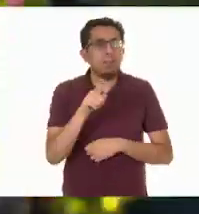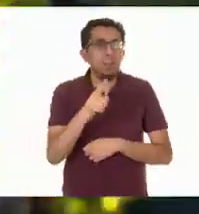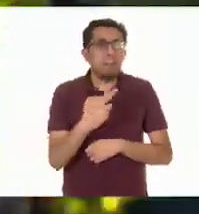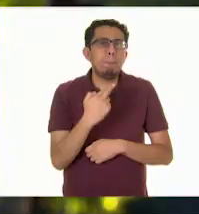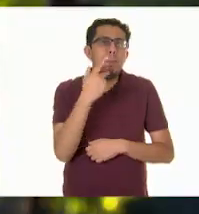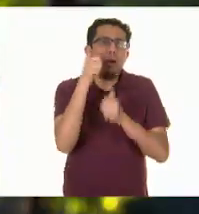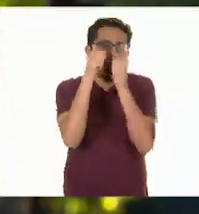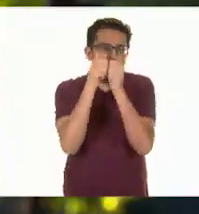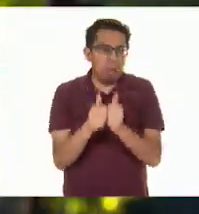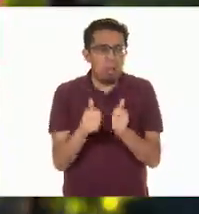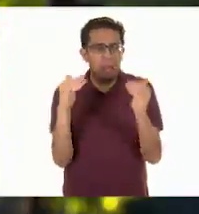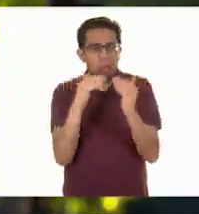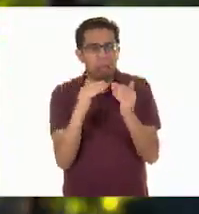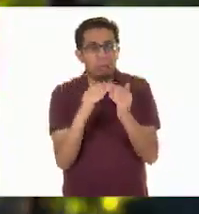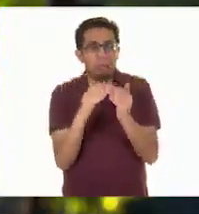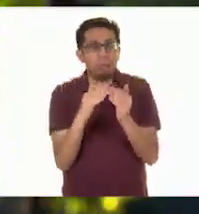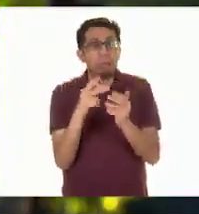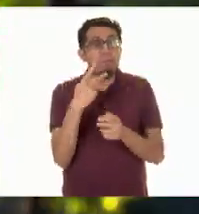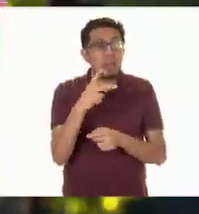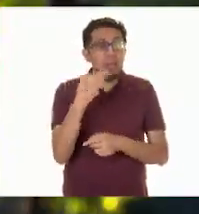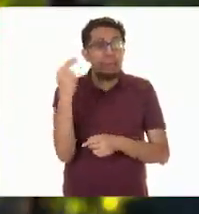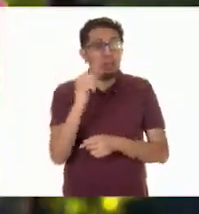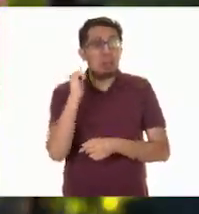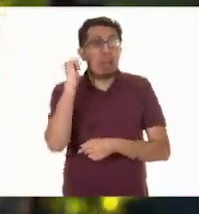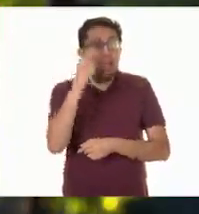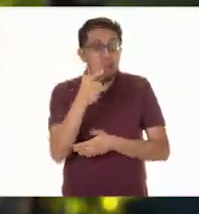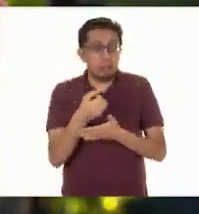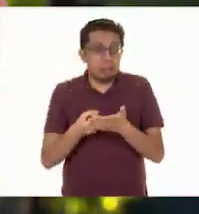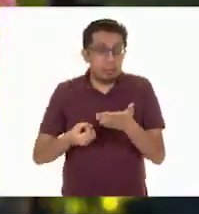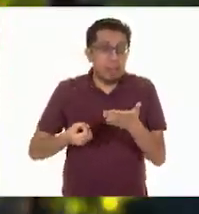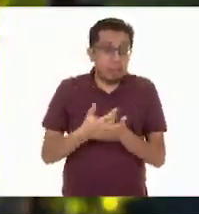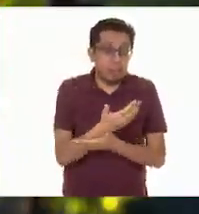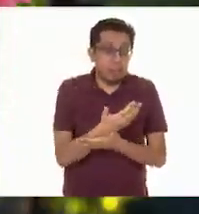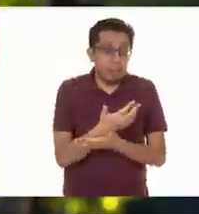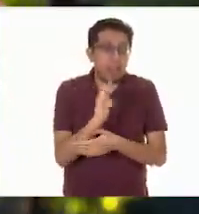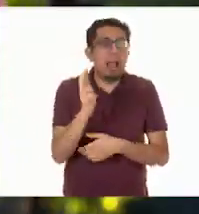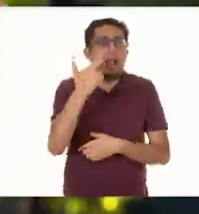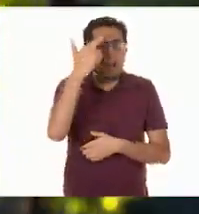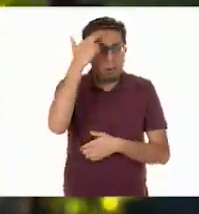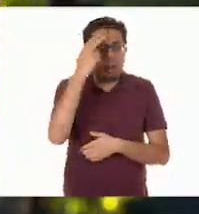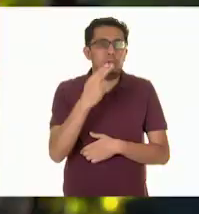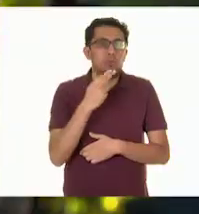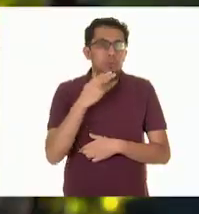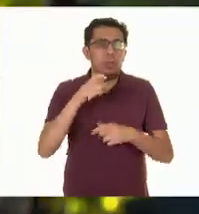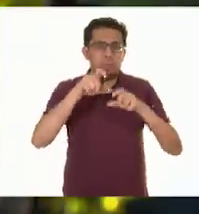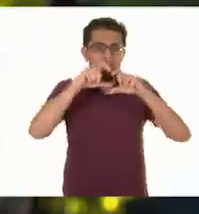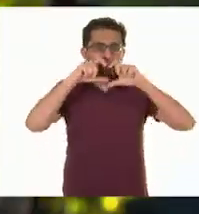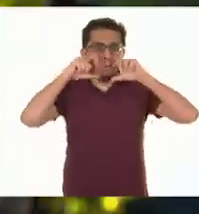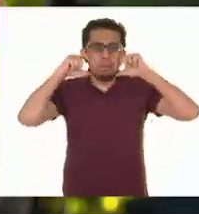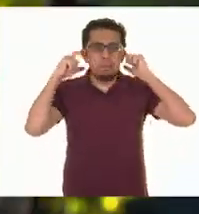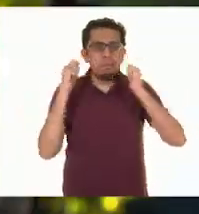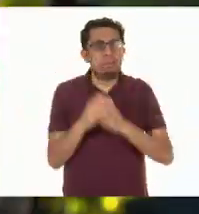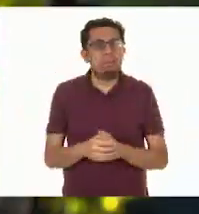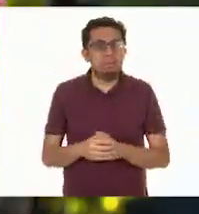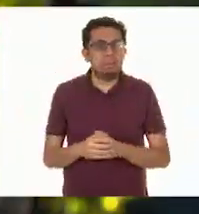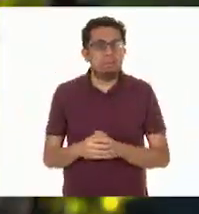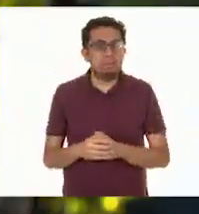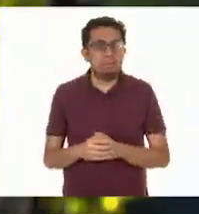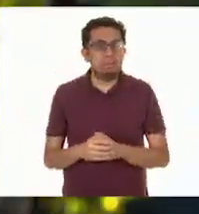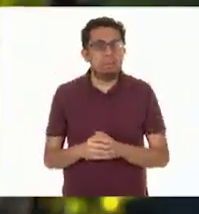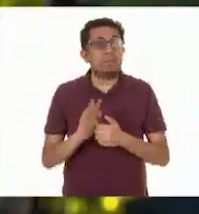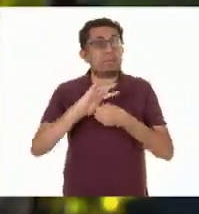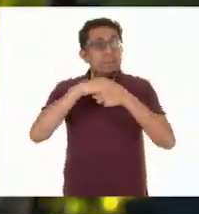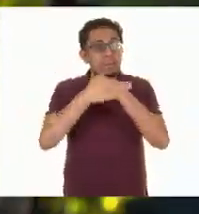no salir de casa a menos que sea muy necesario. Si lo haces, utiliza el cubrebocas.